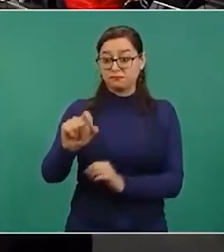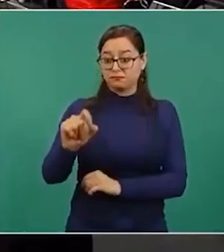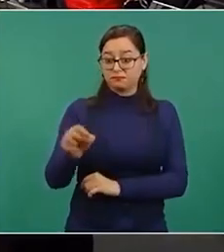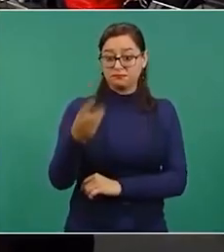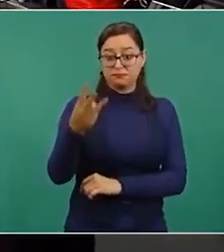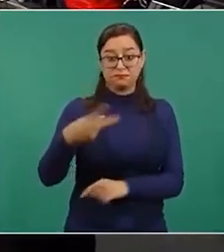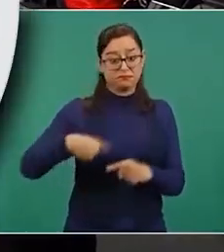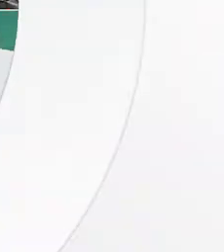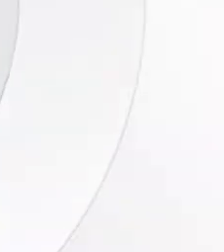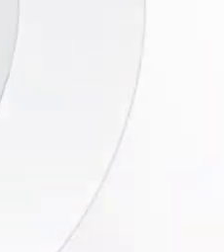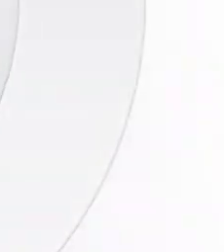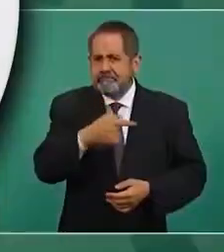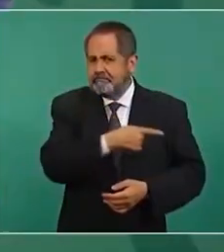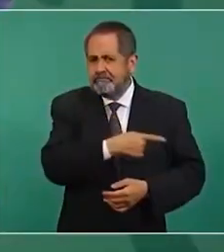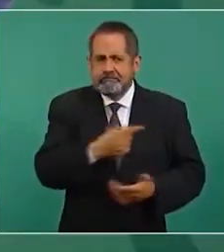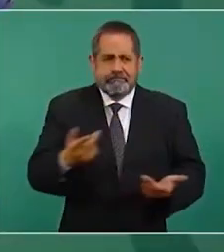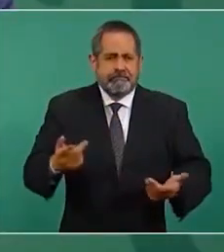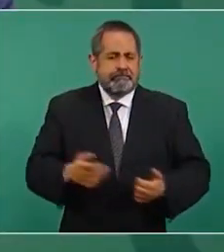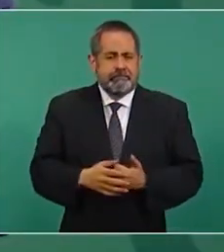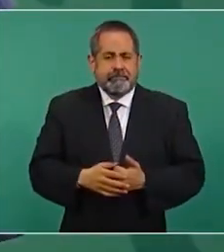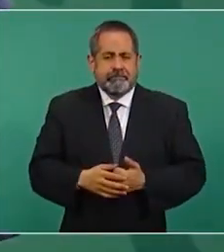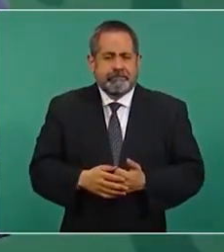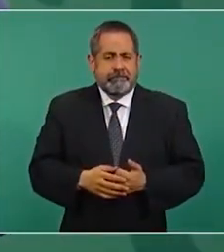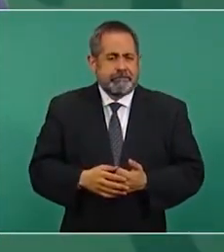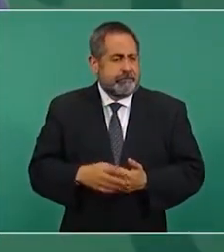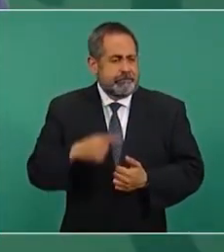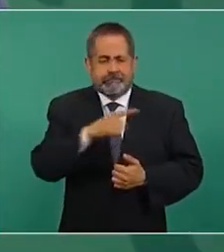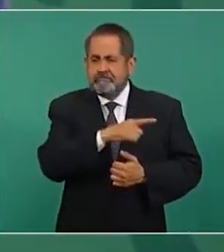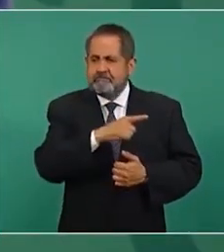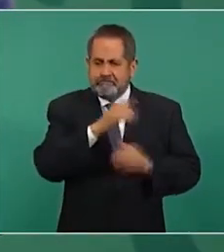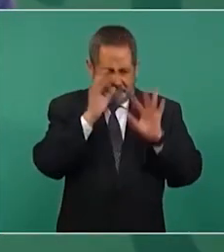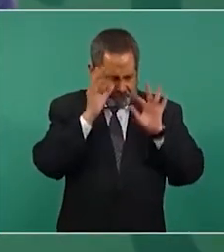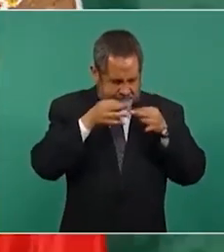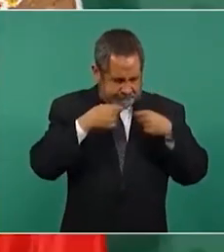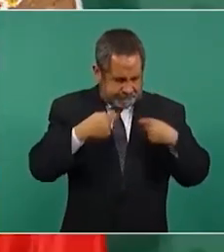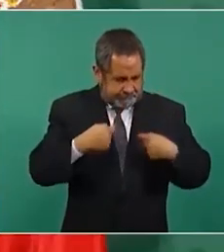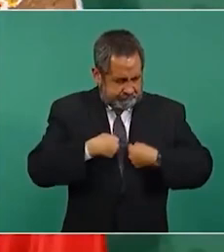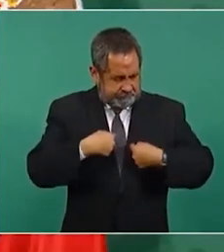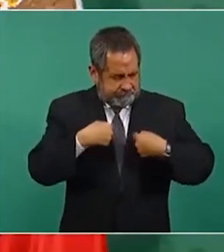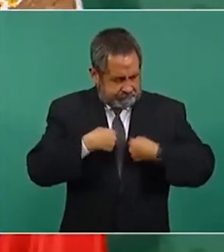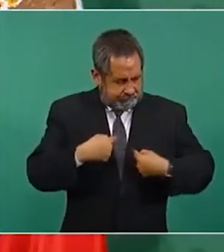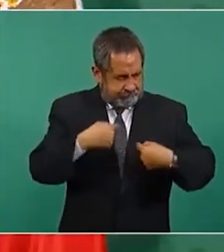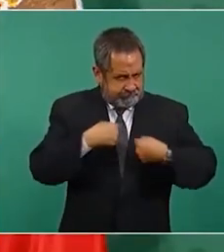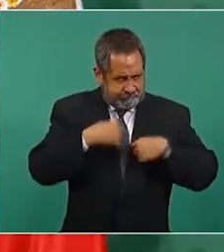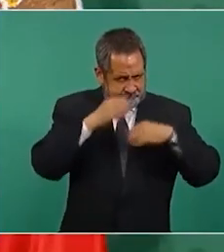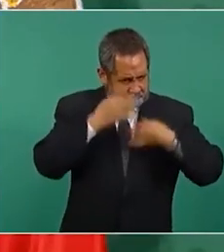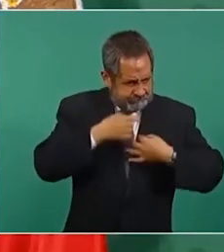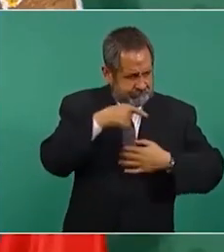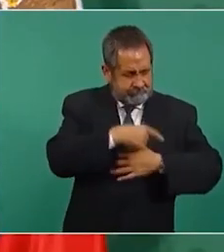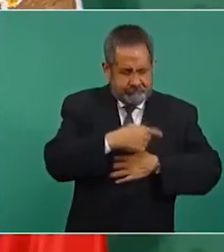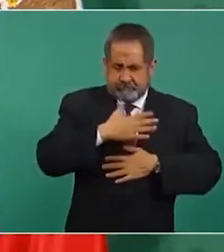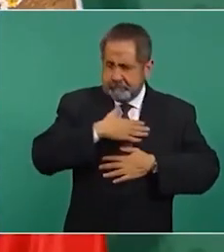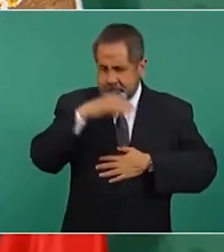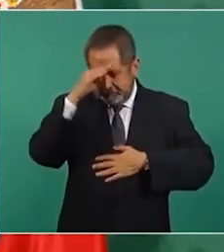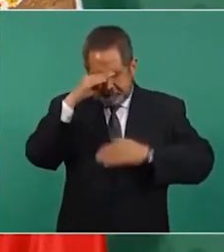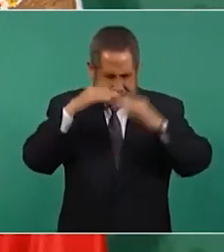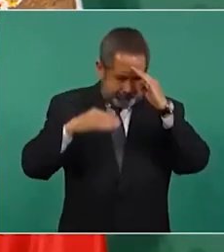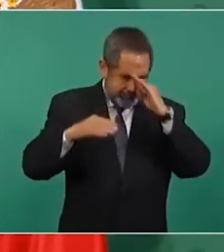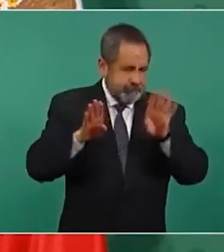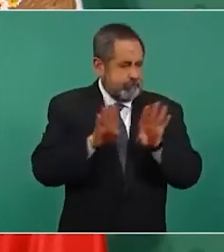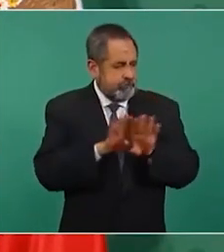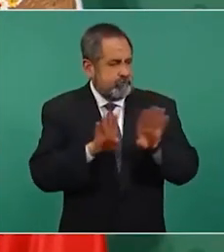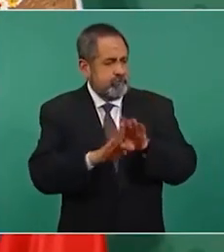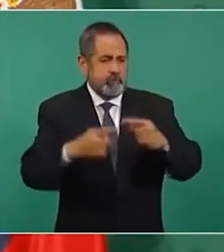están demasiado encimismados preocupados por ellos mismos